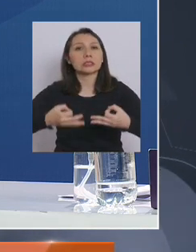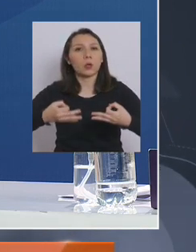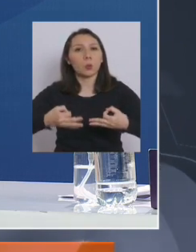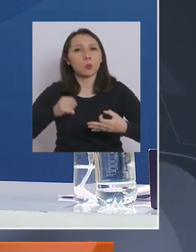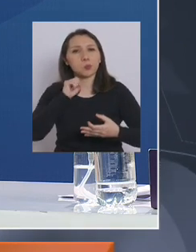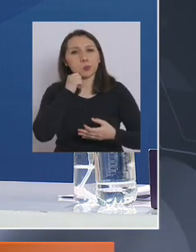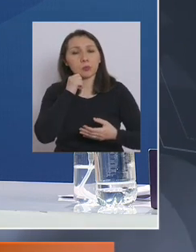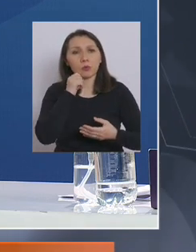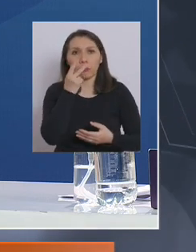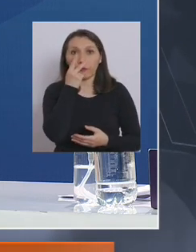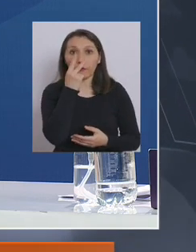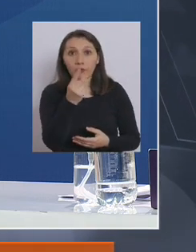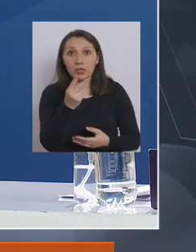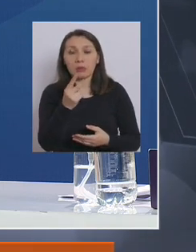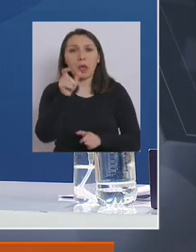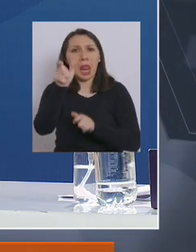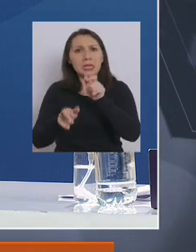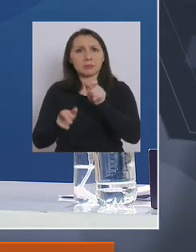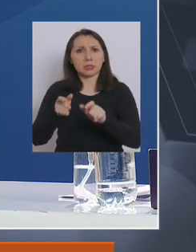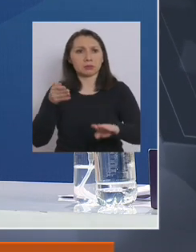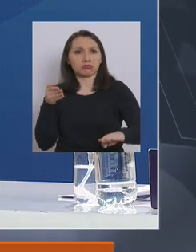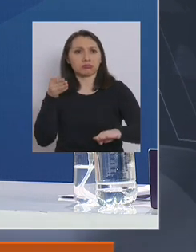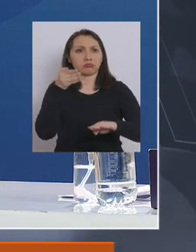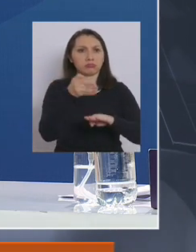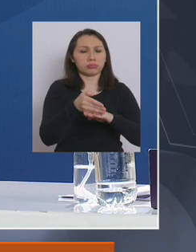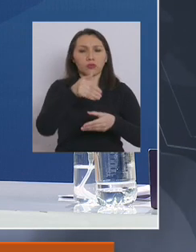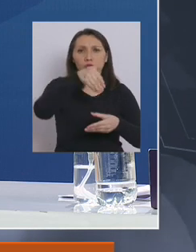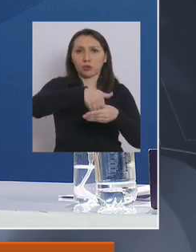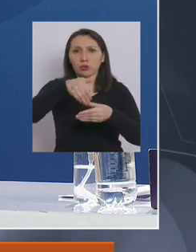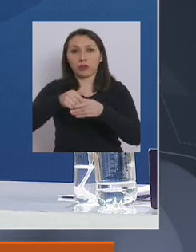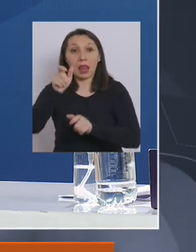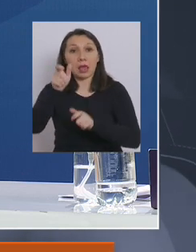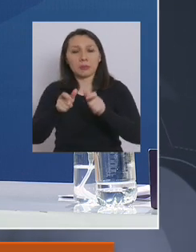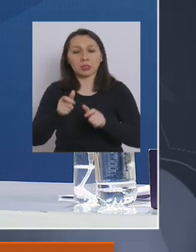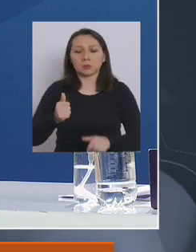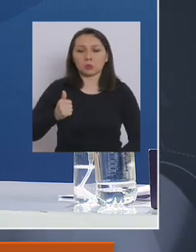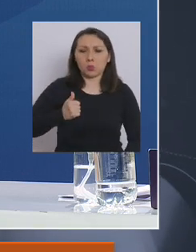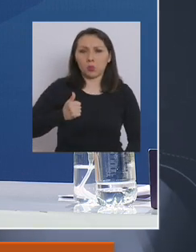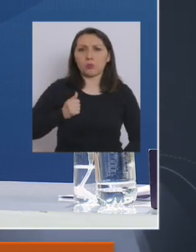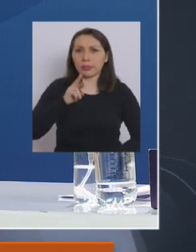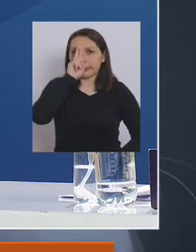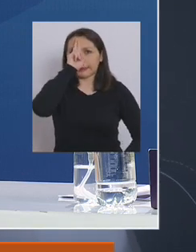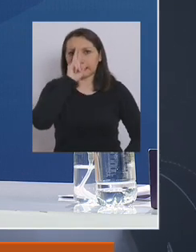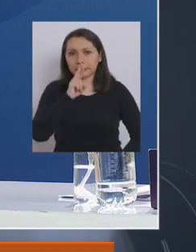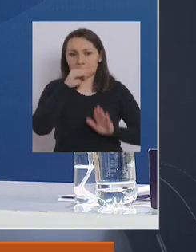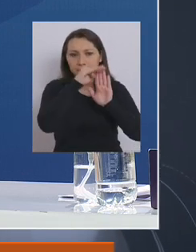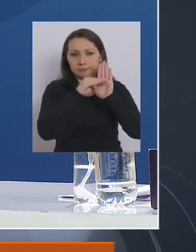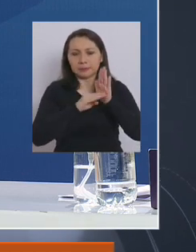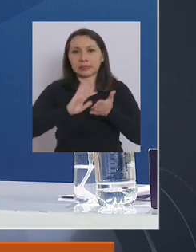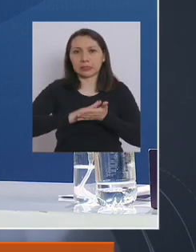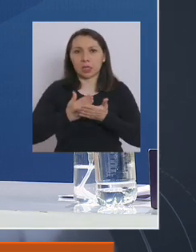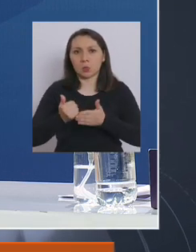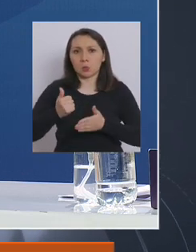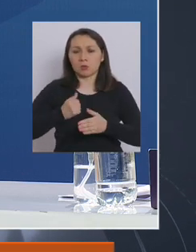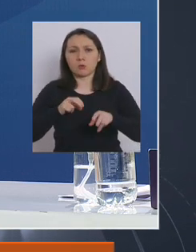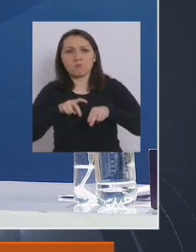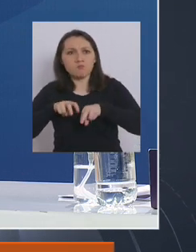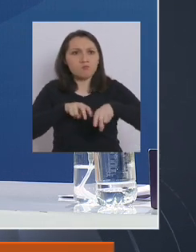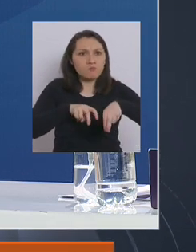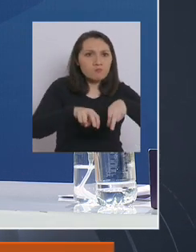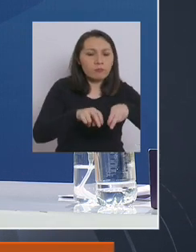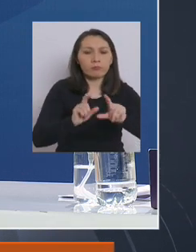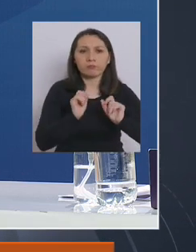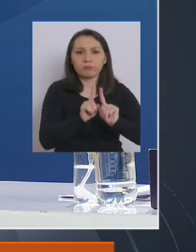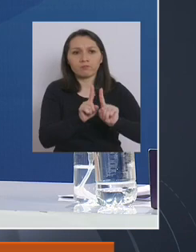Y lo que vimos ese día, la conducta en general que vimos ese día fue que las personas respetaron las medidas sanitarias, vimos que las personas